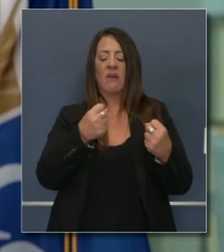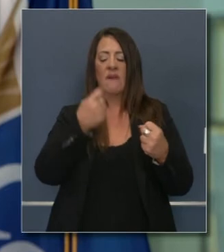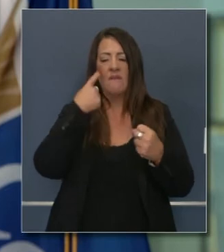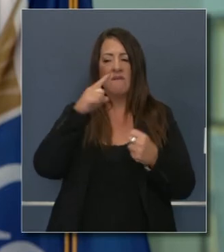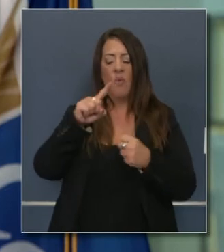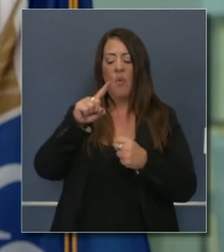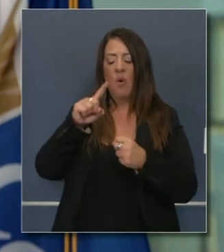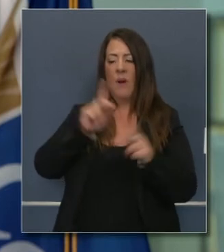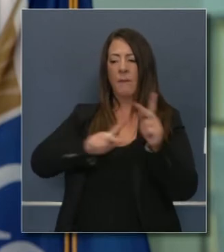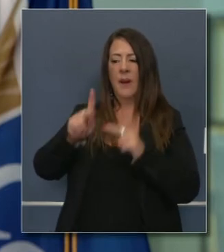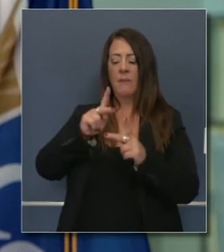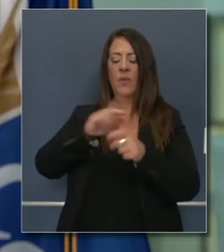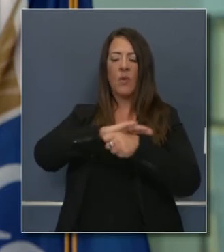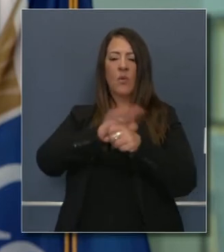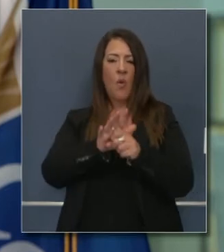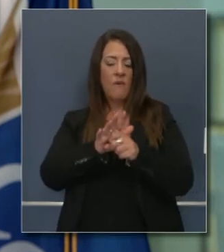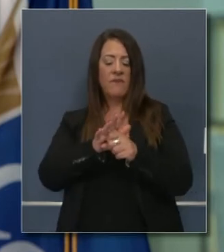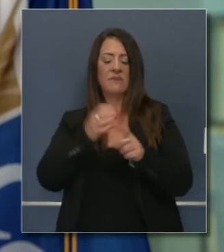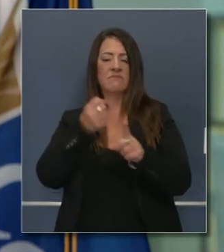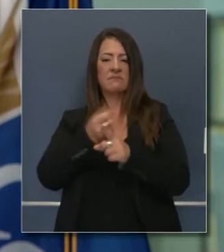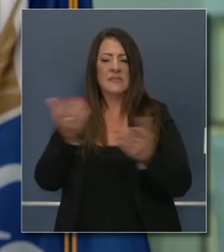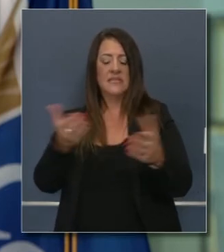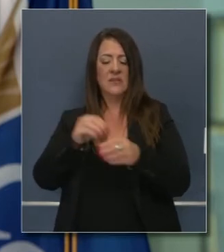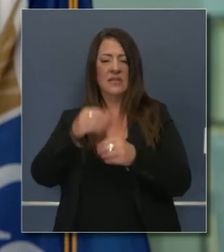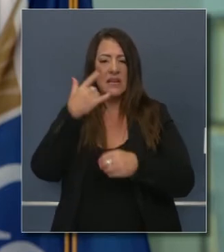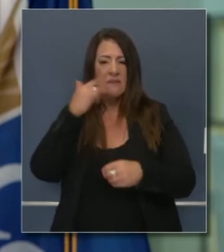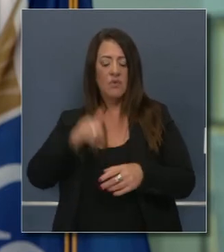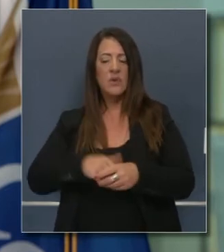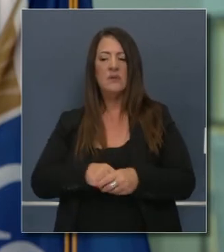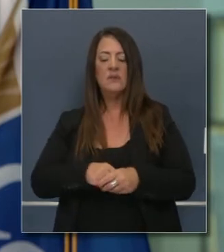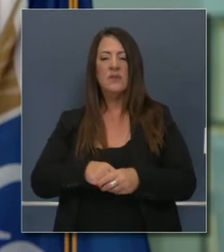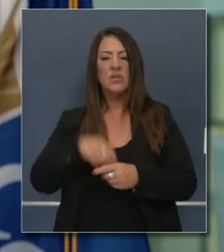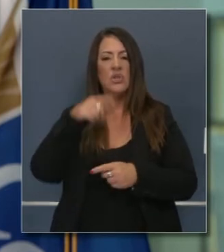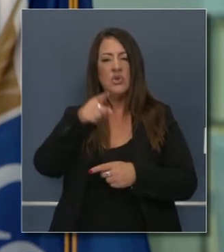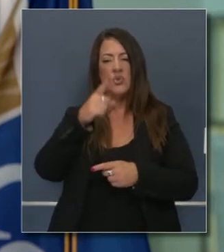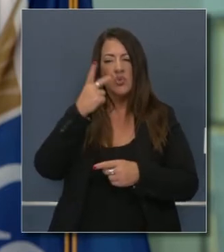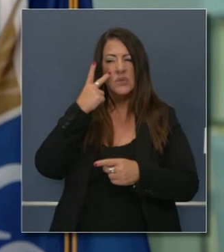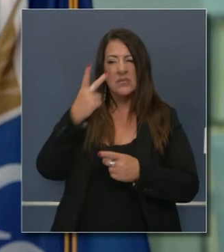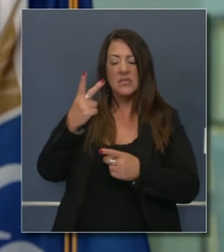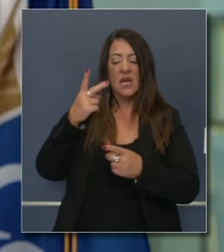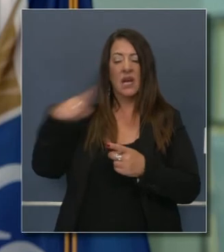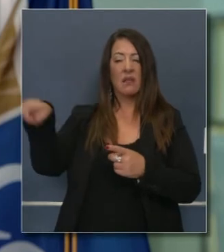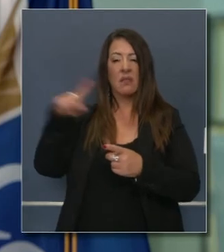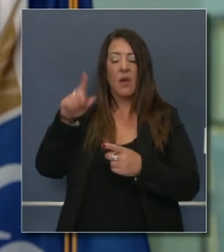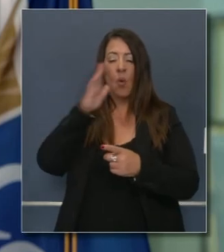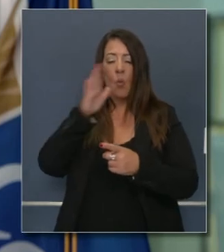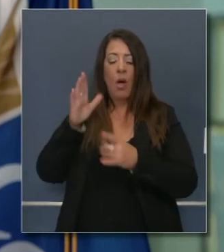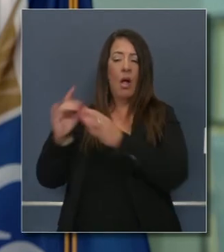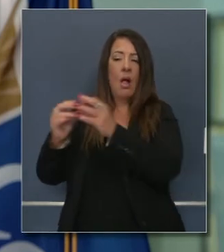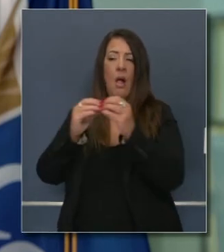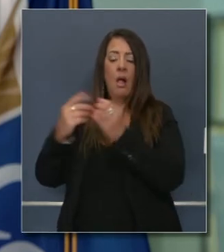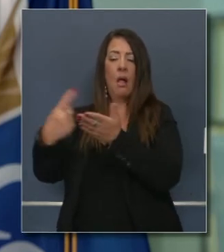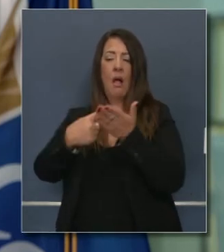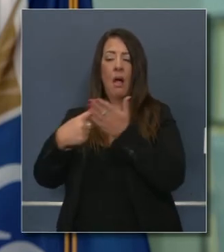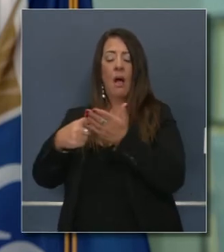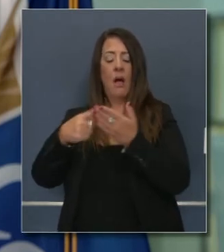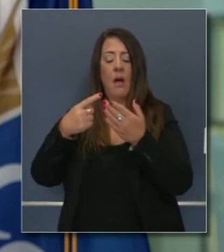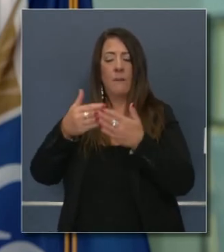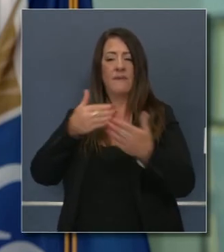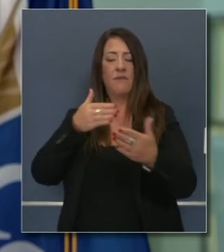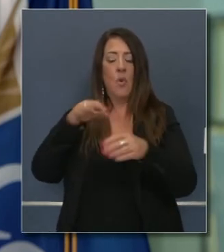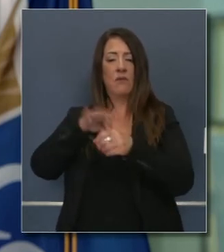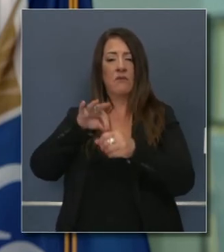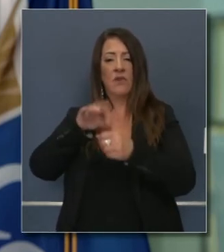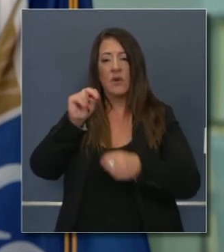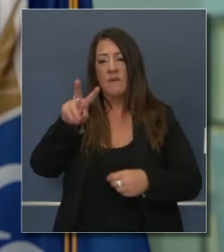de planes médicos sobre COVID-19. ahora ¿cómo puede ver usted cómo encajará esto con las elecciones de